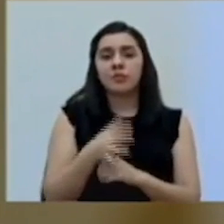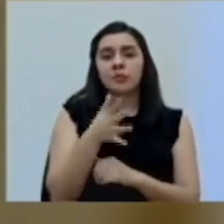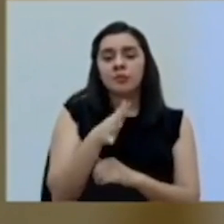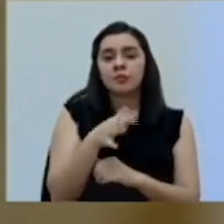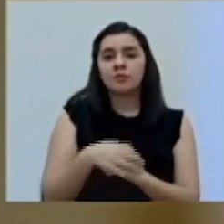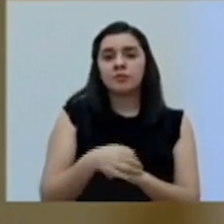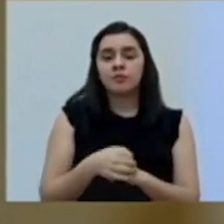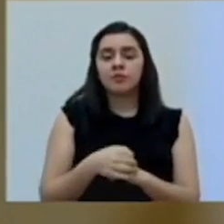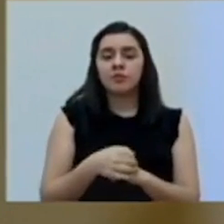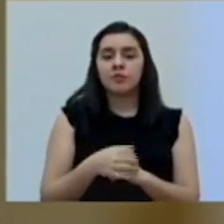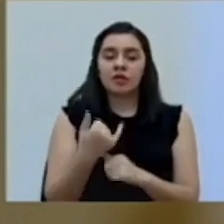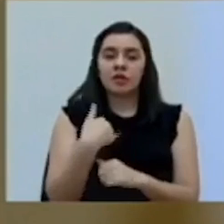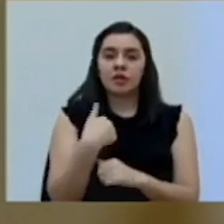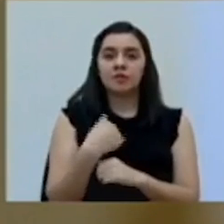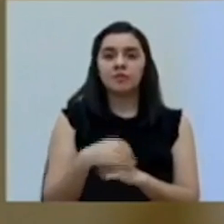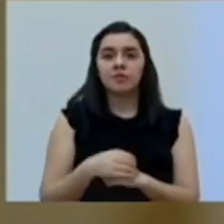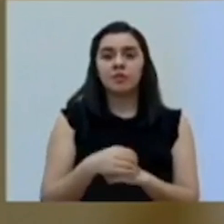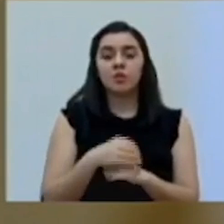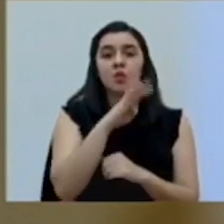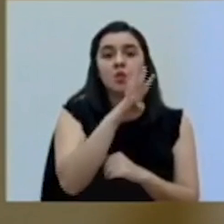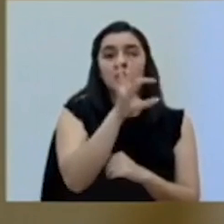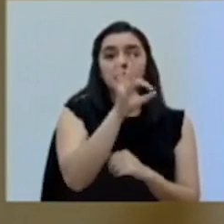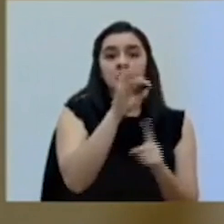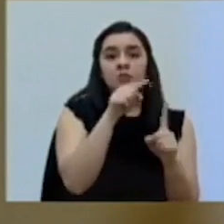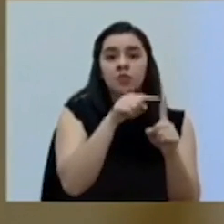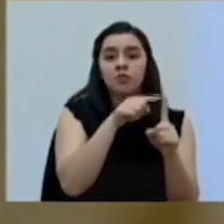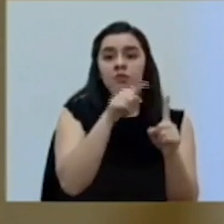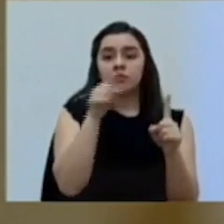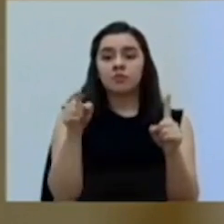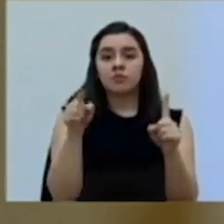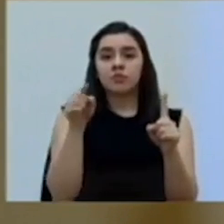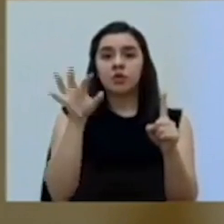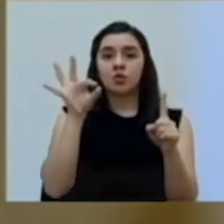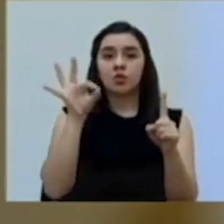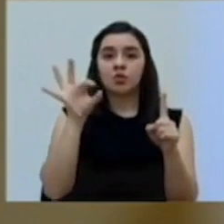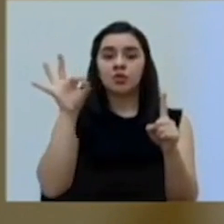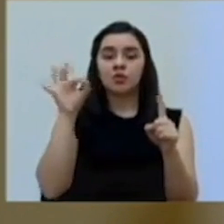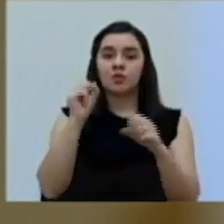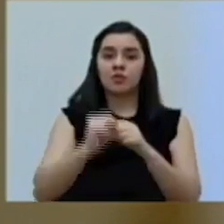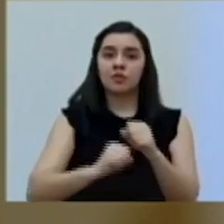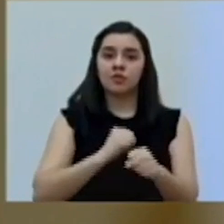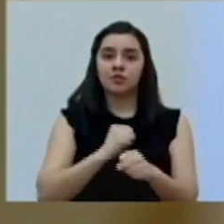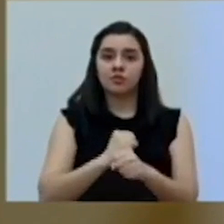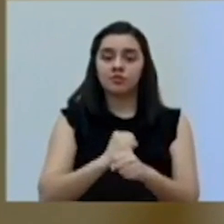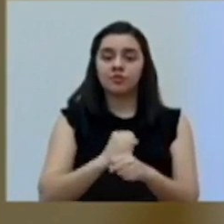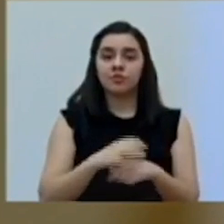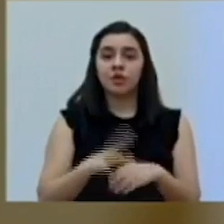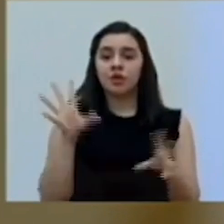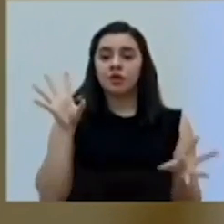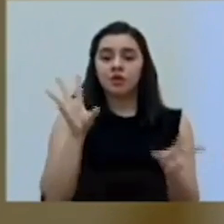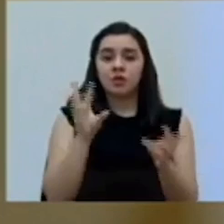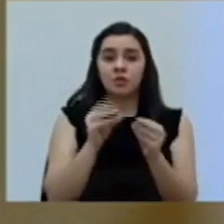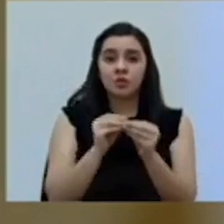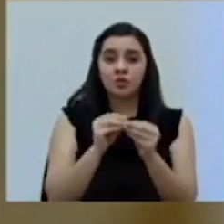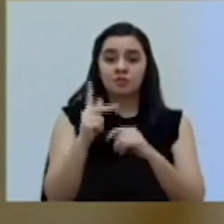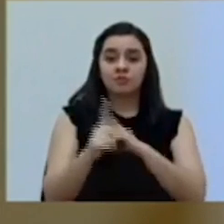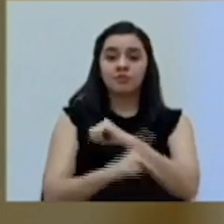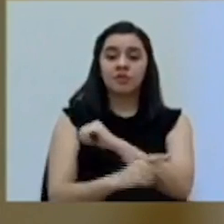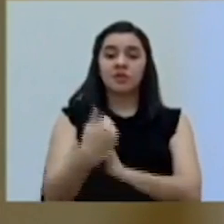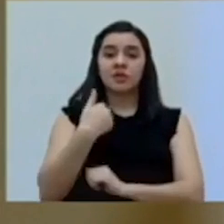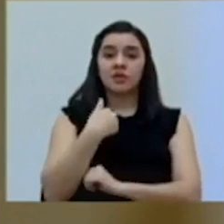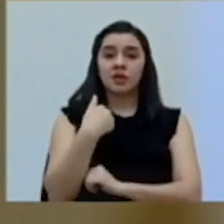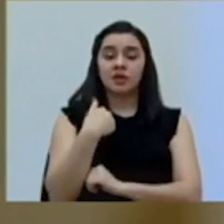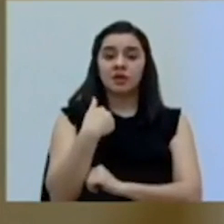oscilan desde 49 hasta 99 años. En total, el país llega